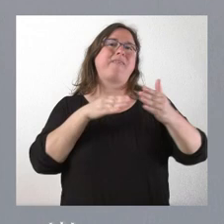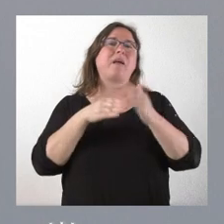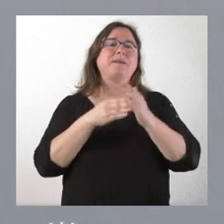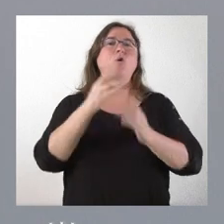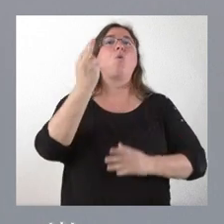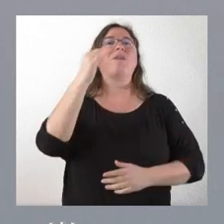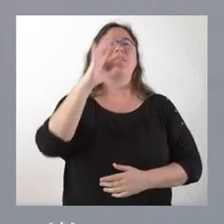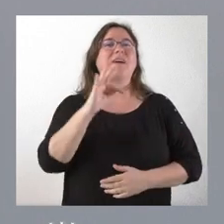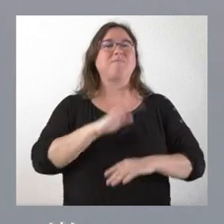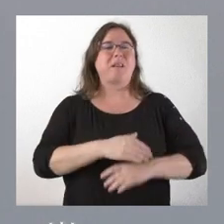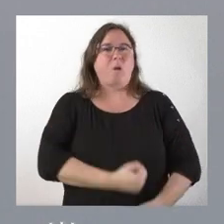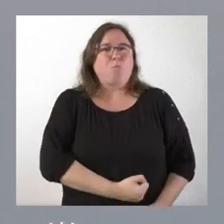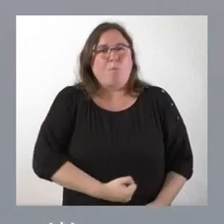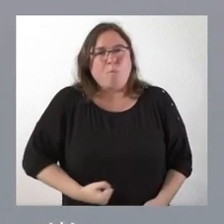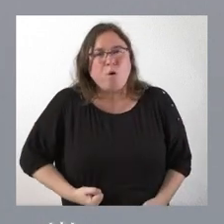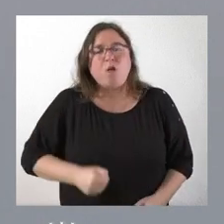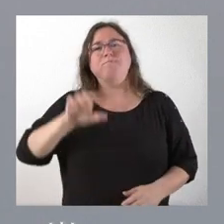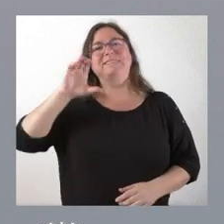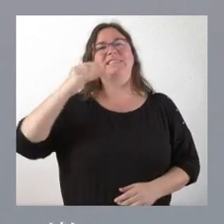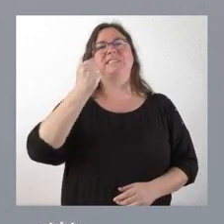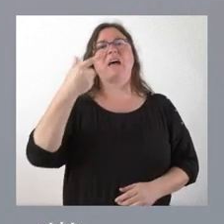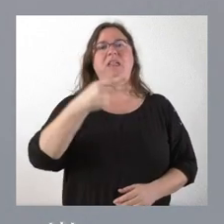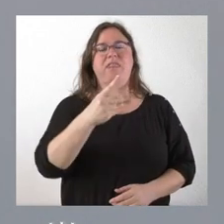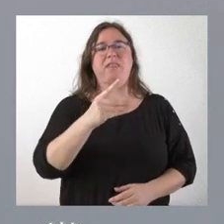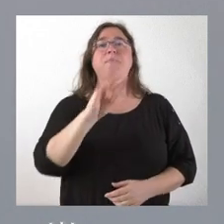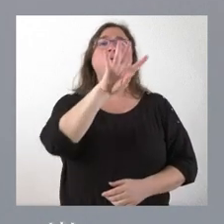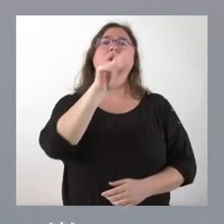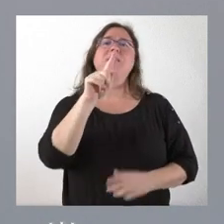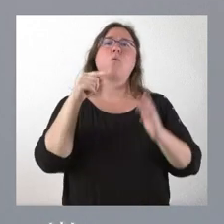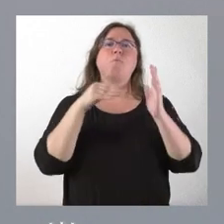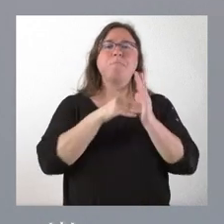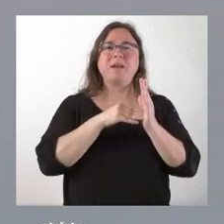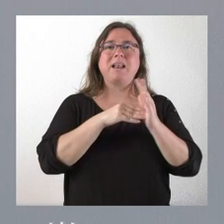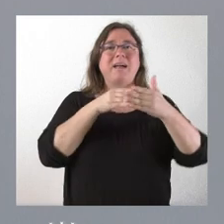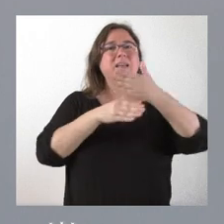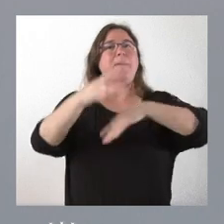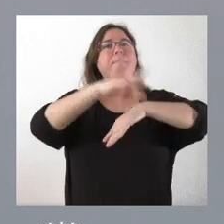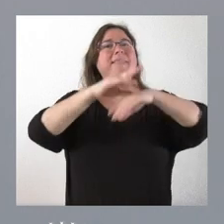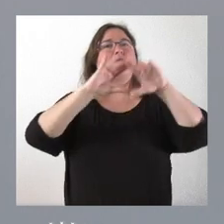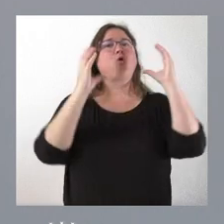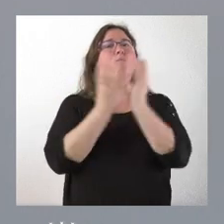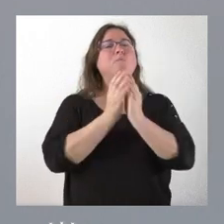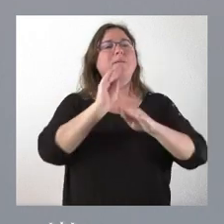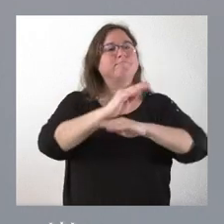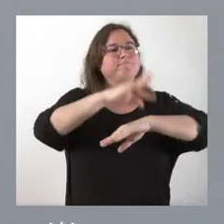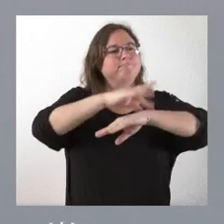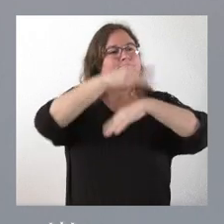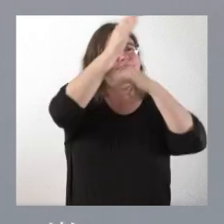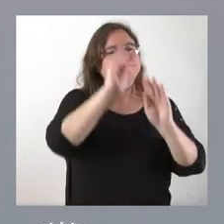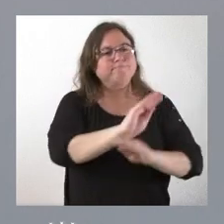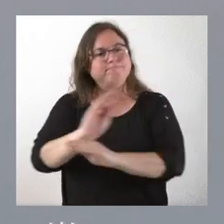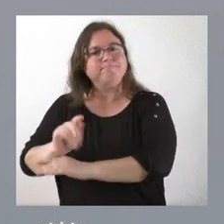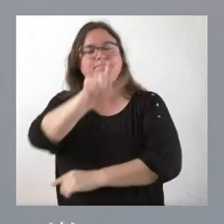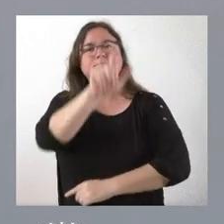desnutrición y la hambruna en el Chaz, 41.000 euros a través de médicos del mundo para mejorar la atención sanitaria de la población